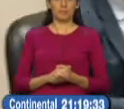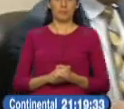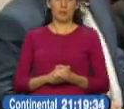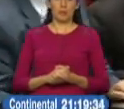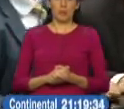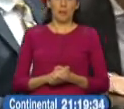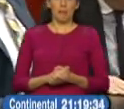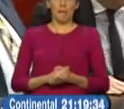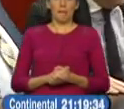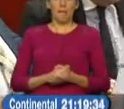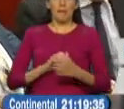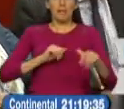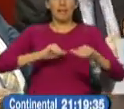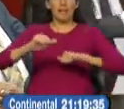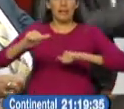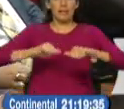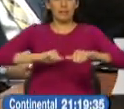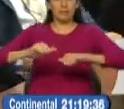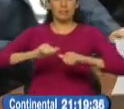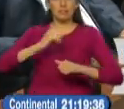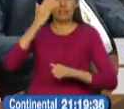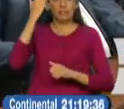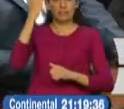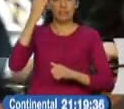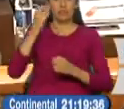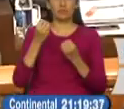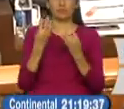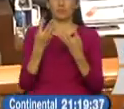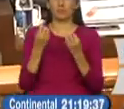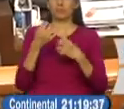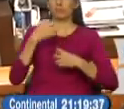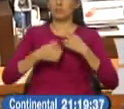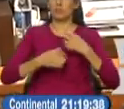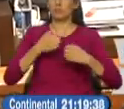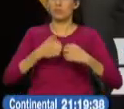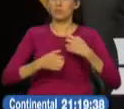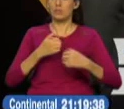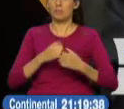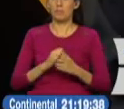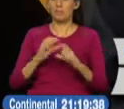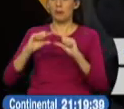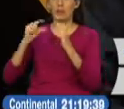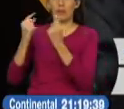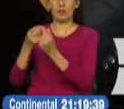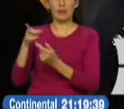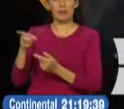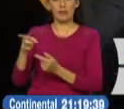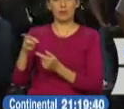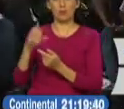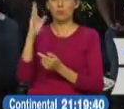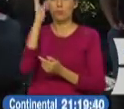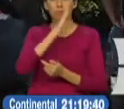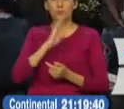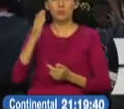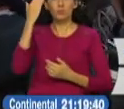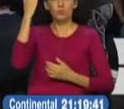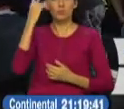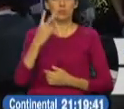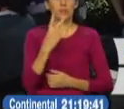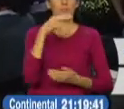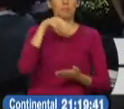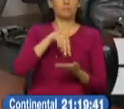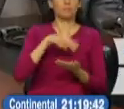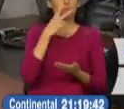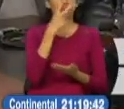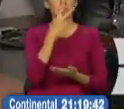La administración de Mauricio Rodas ha estado empañada por una serie de escándalos. Según concejales nunca el burgo maestre capitalino ha dado la cara y ha preferido optar por